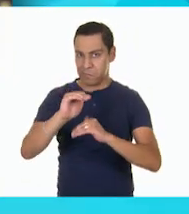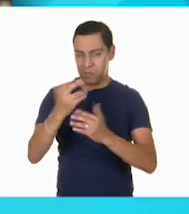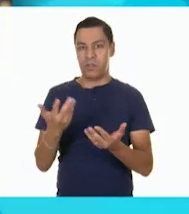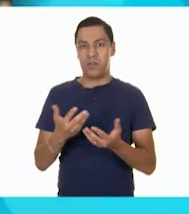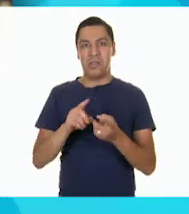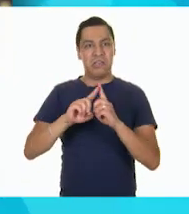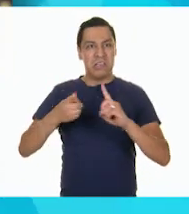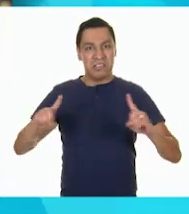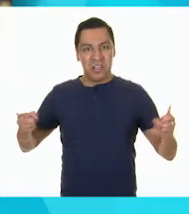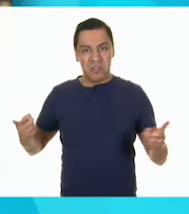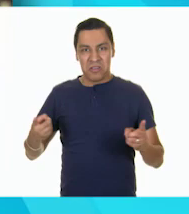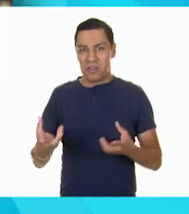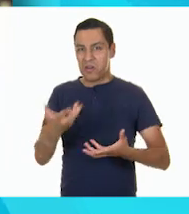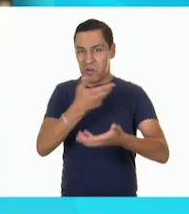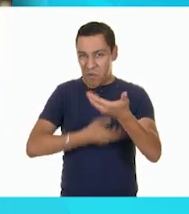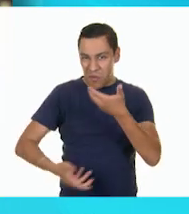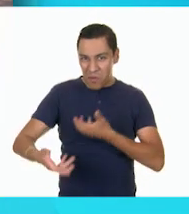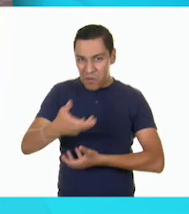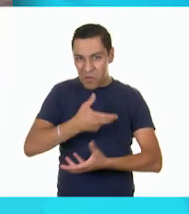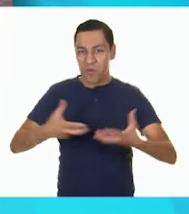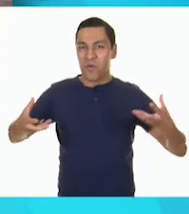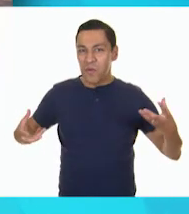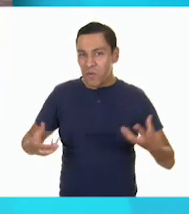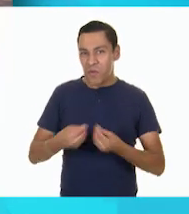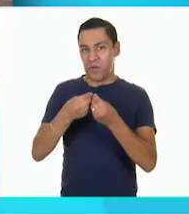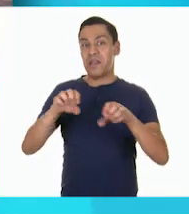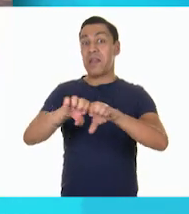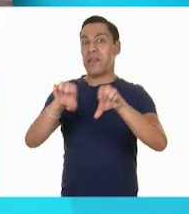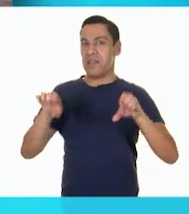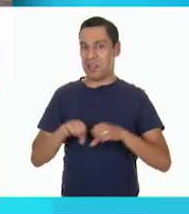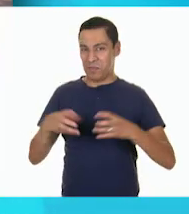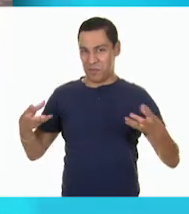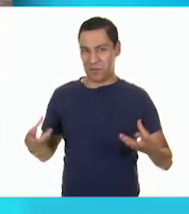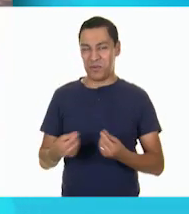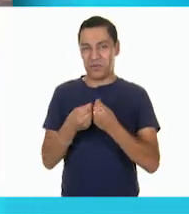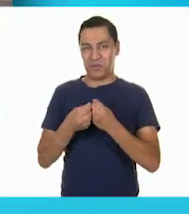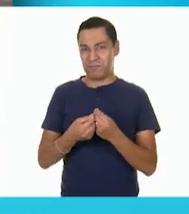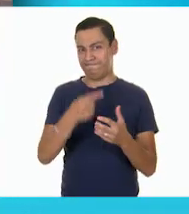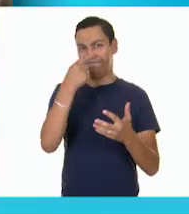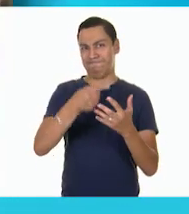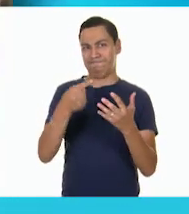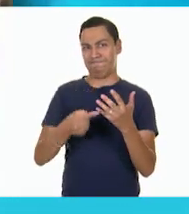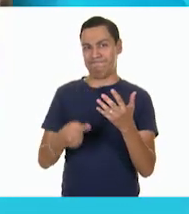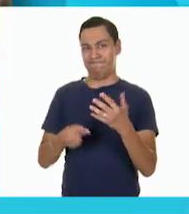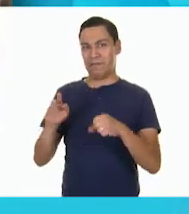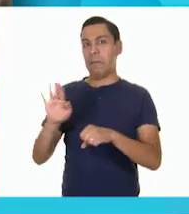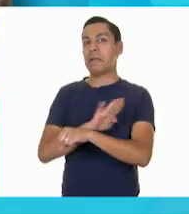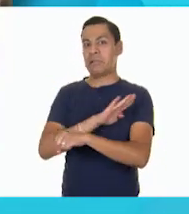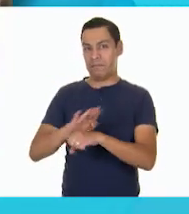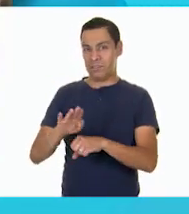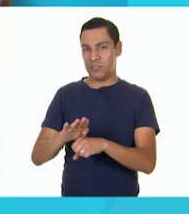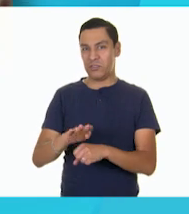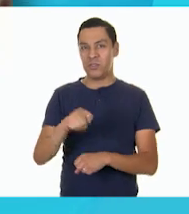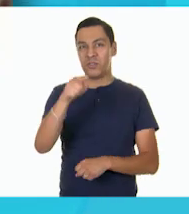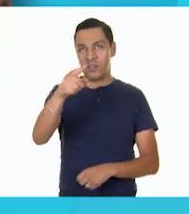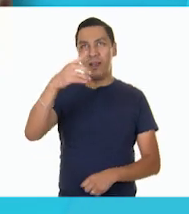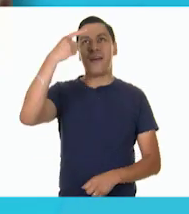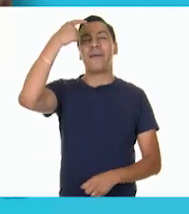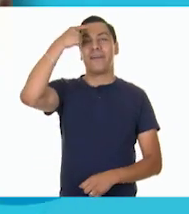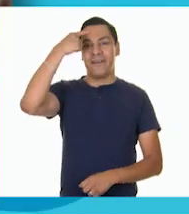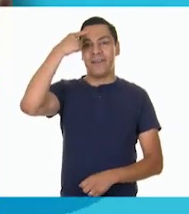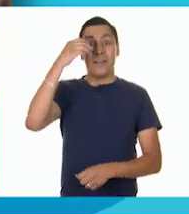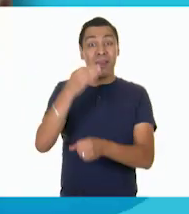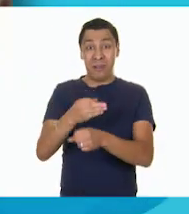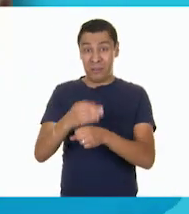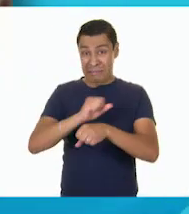desarrollarte de una mejor forma con los demás. Como puedes observar, el juego tiene múltiples beneficios. Pues como sabrás, en estos momentos que